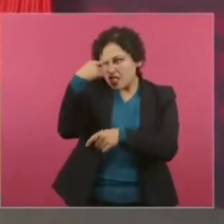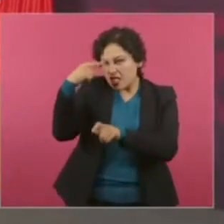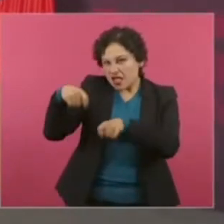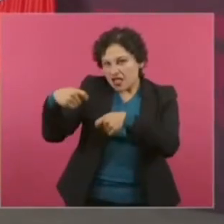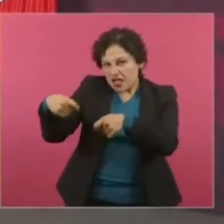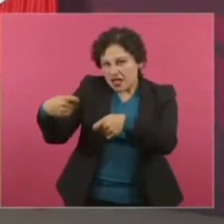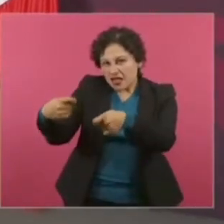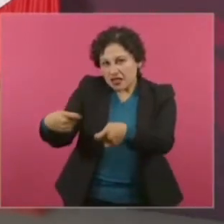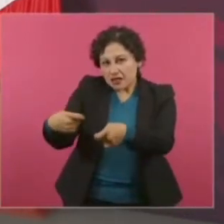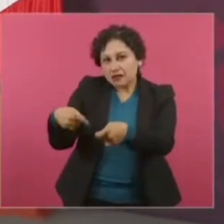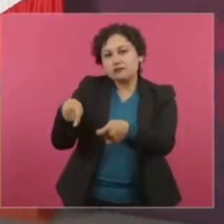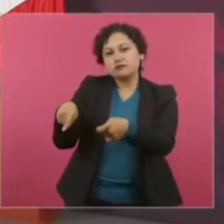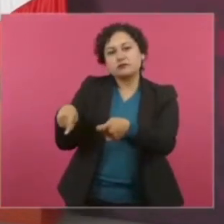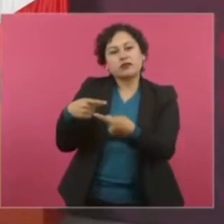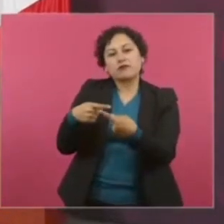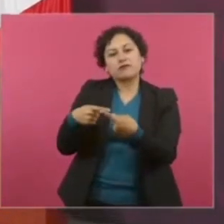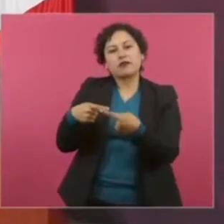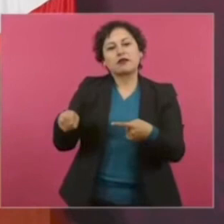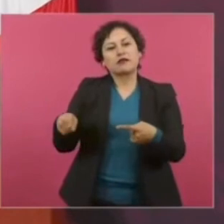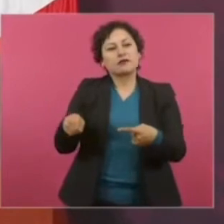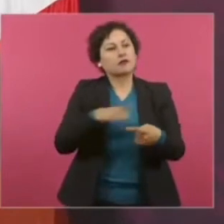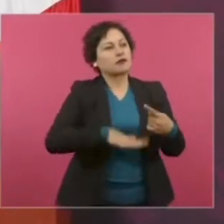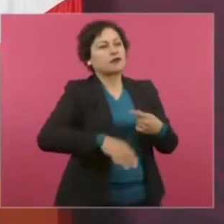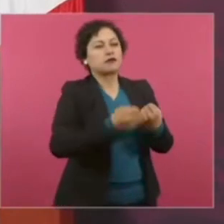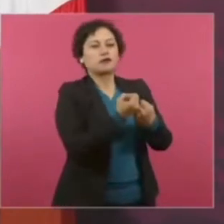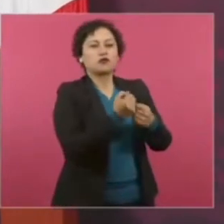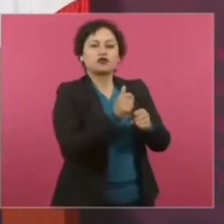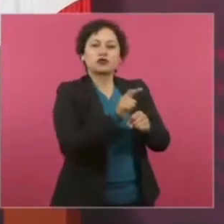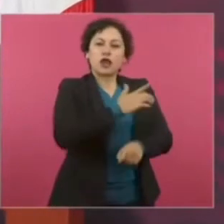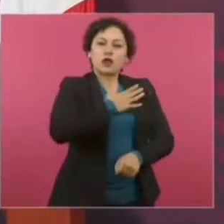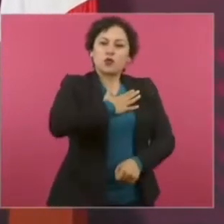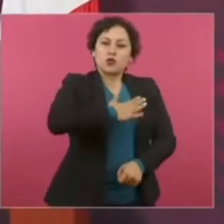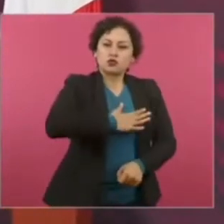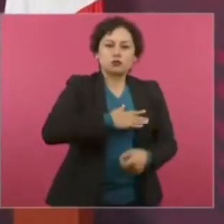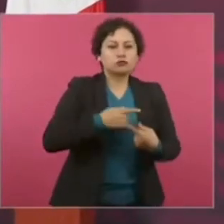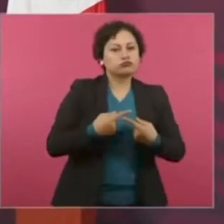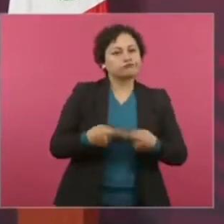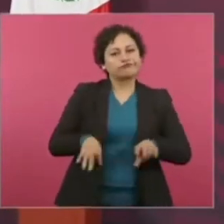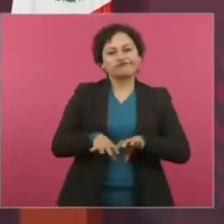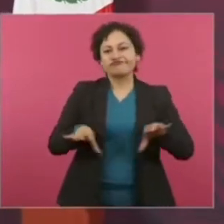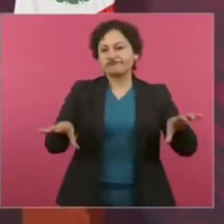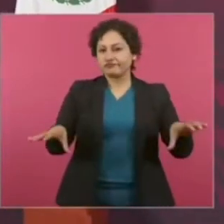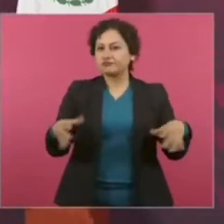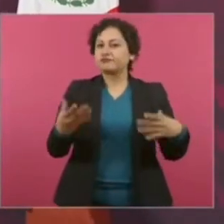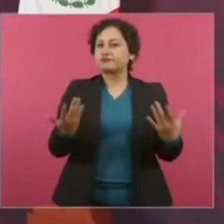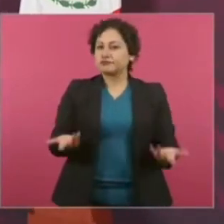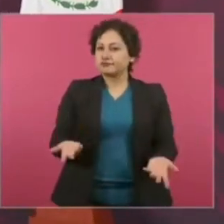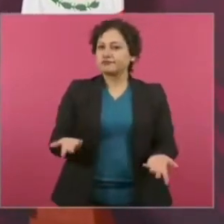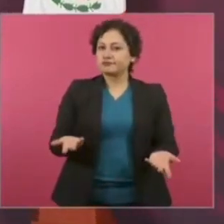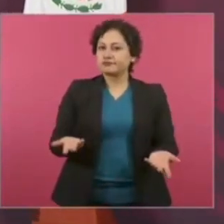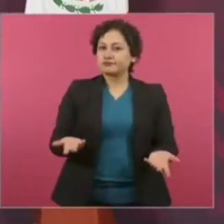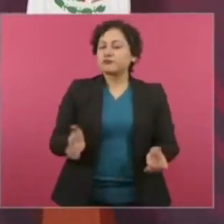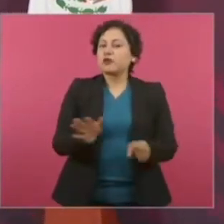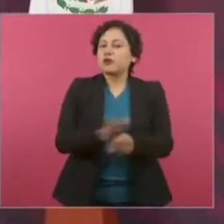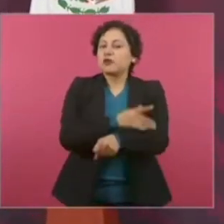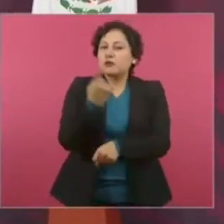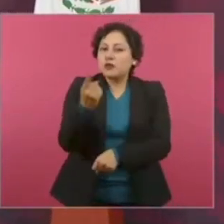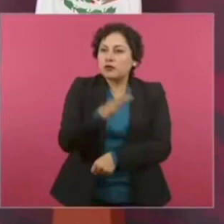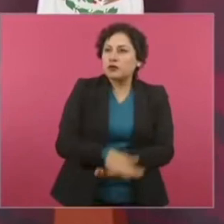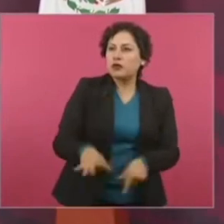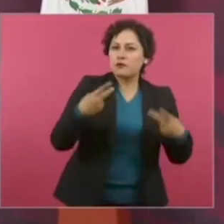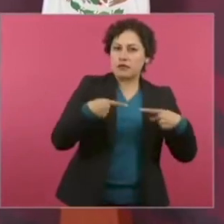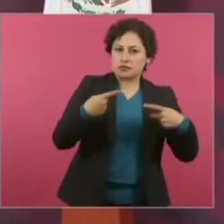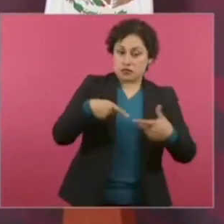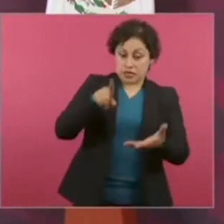justicia social, no estén esperando los pueblos que con gobiernos de